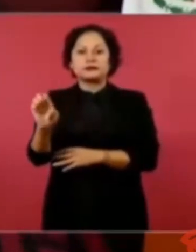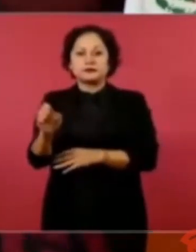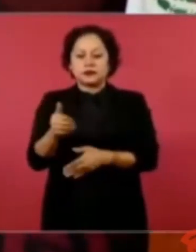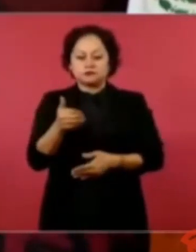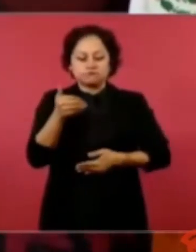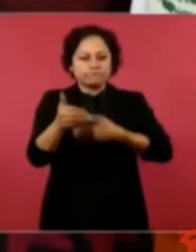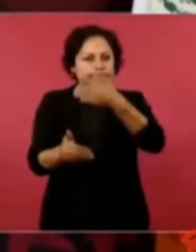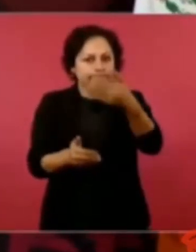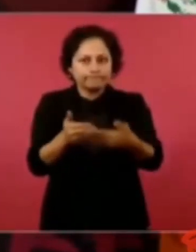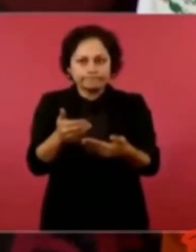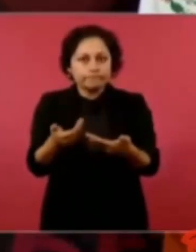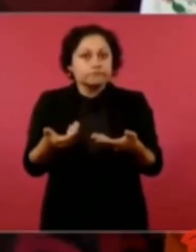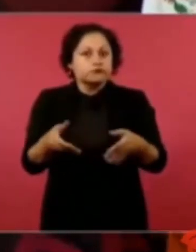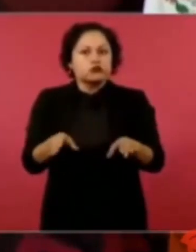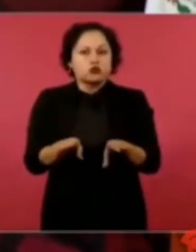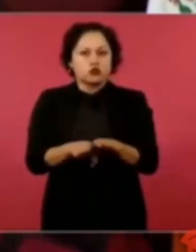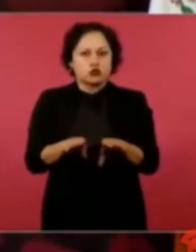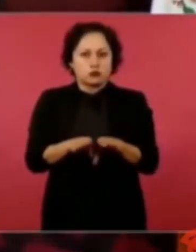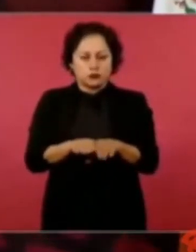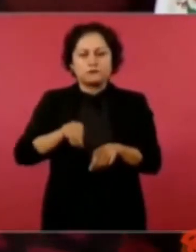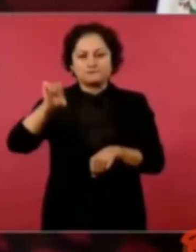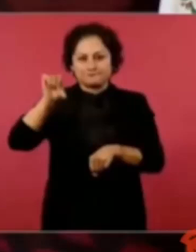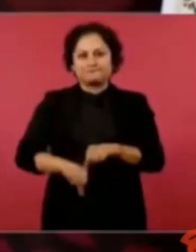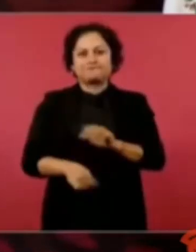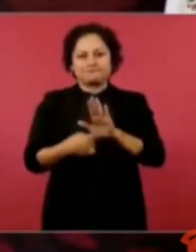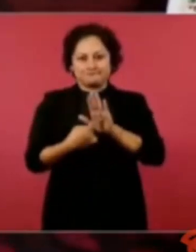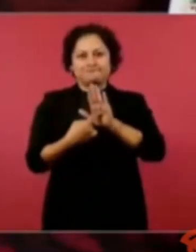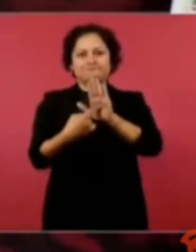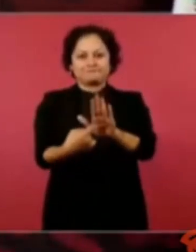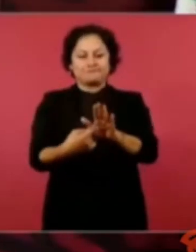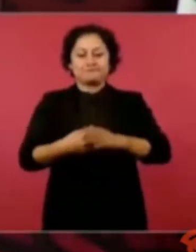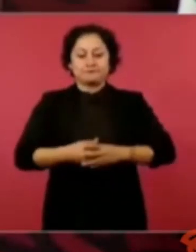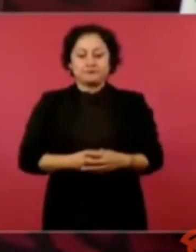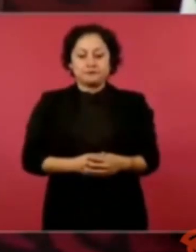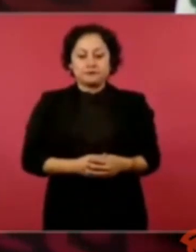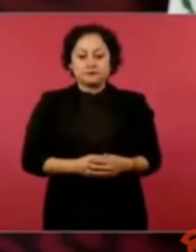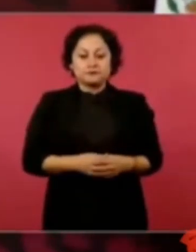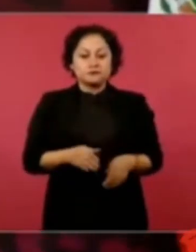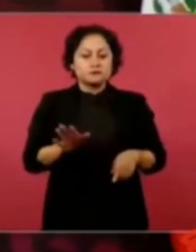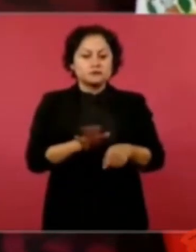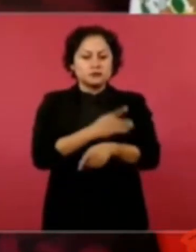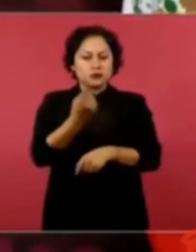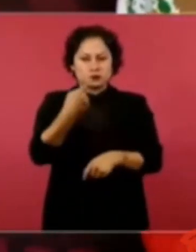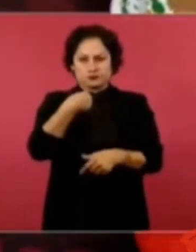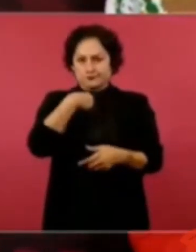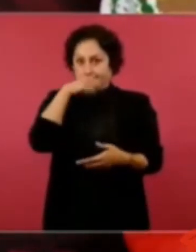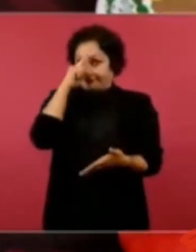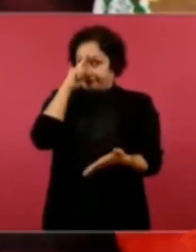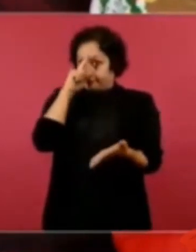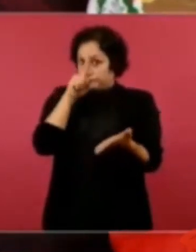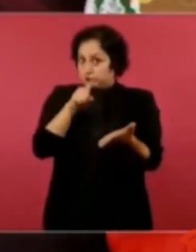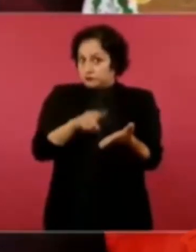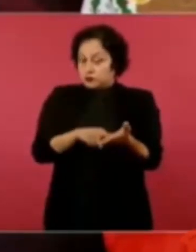Creo que es muy importante que los derechohabientes del Issste,